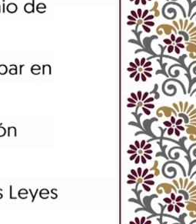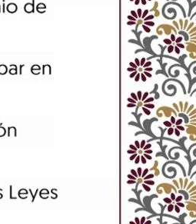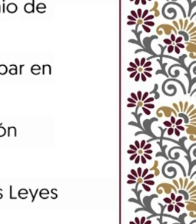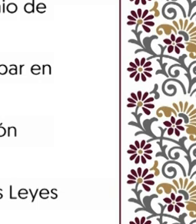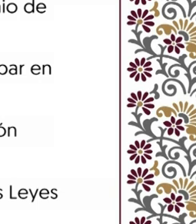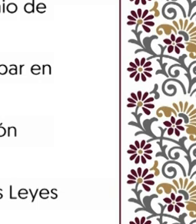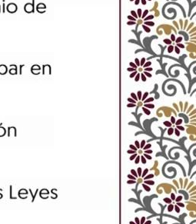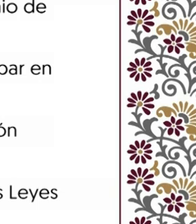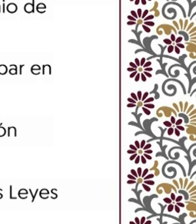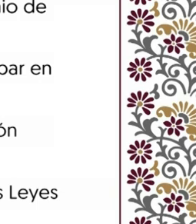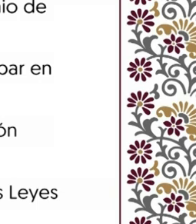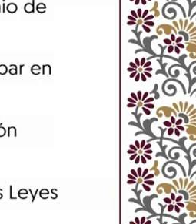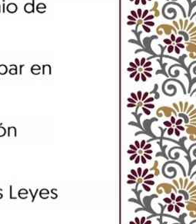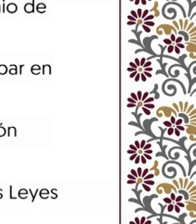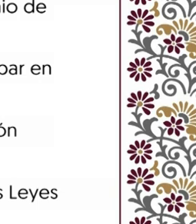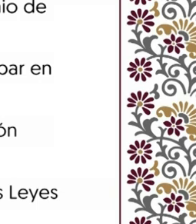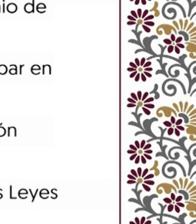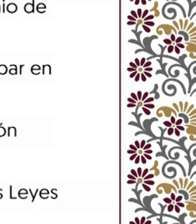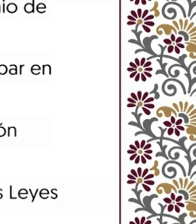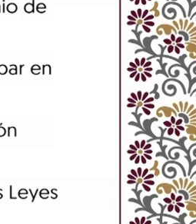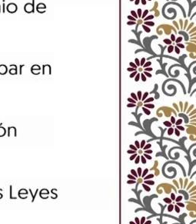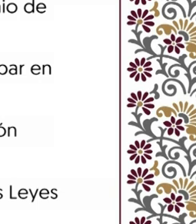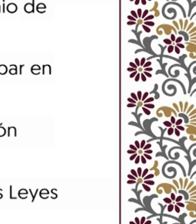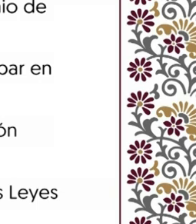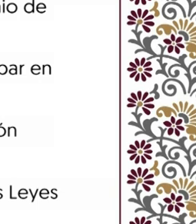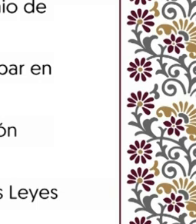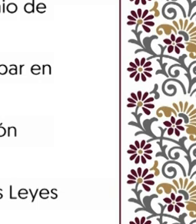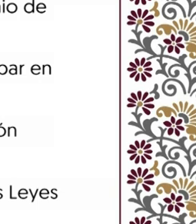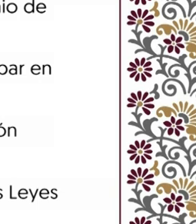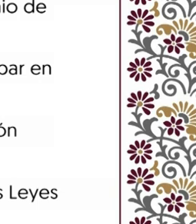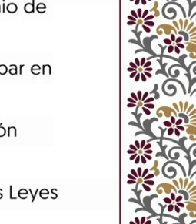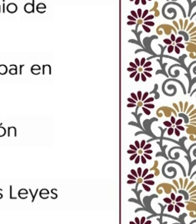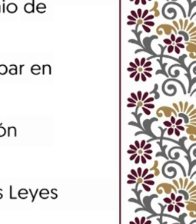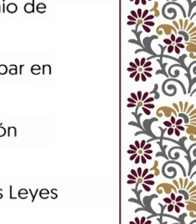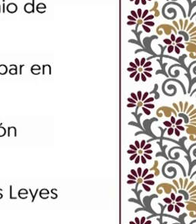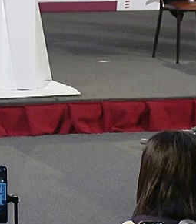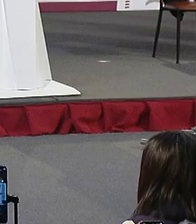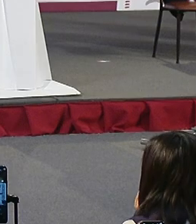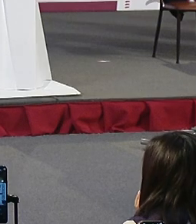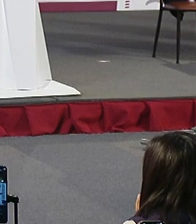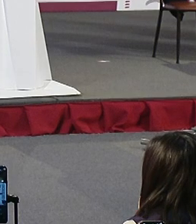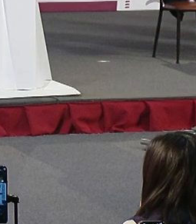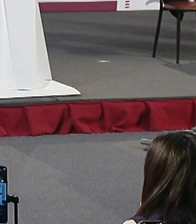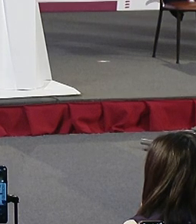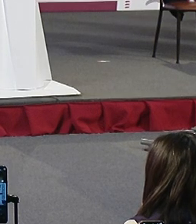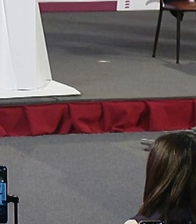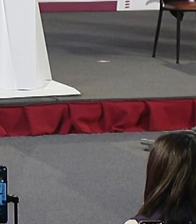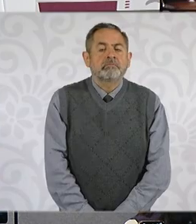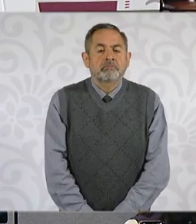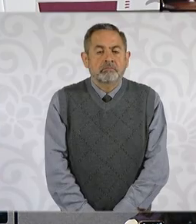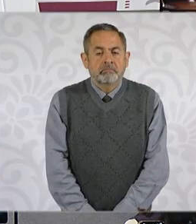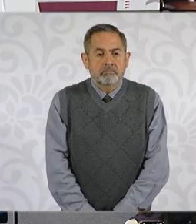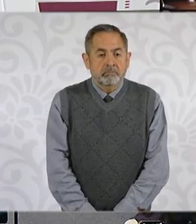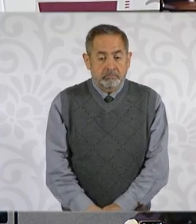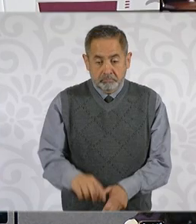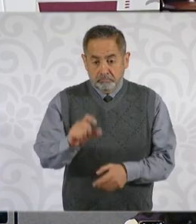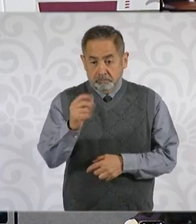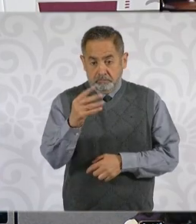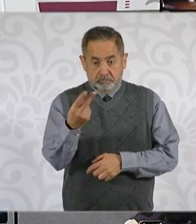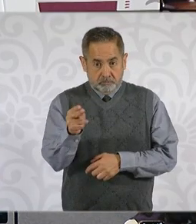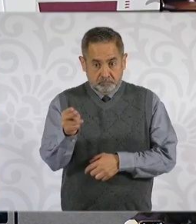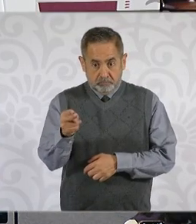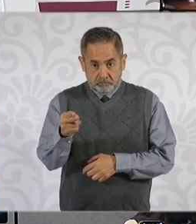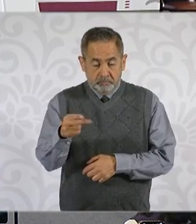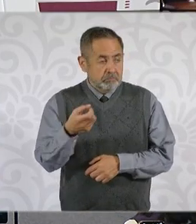de 2025. Para el 24 de noviembre, la inscripción de las y los aspirantes